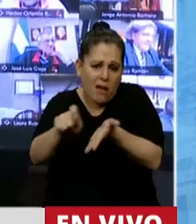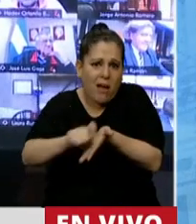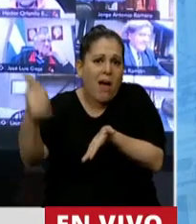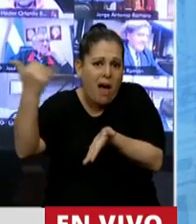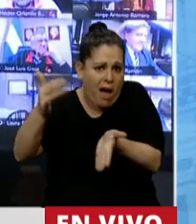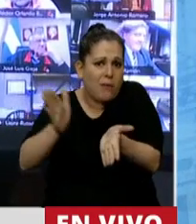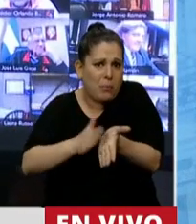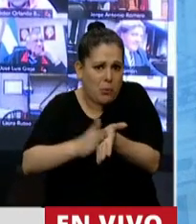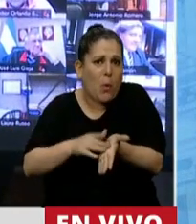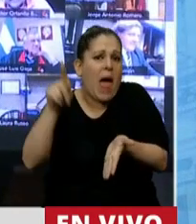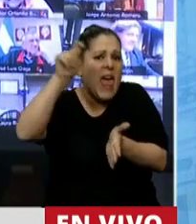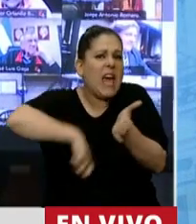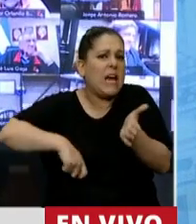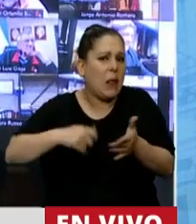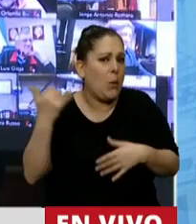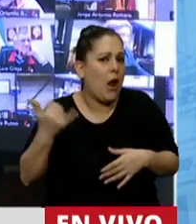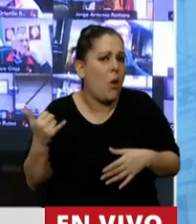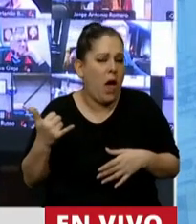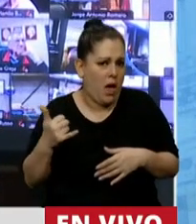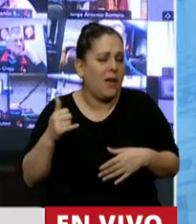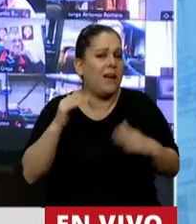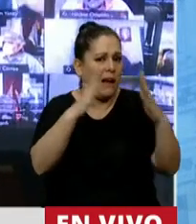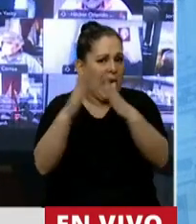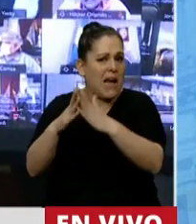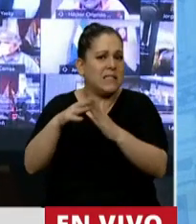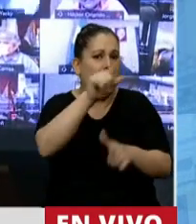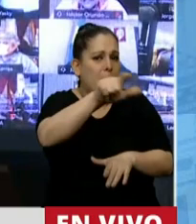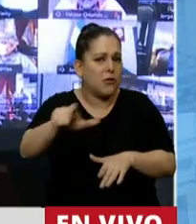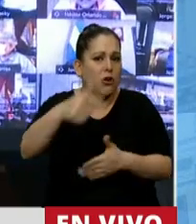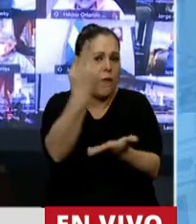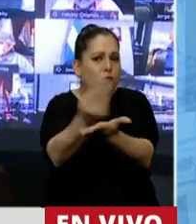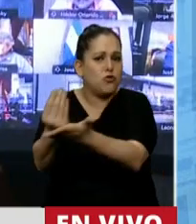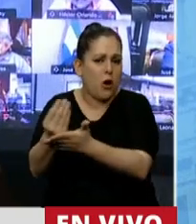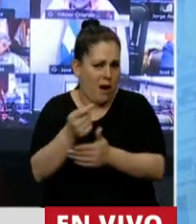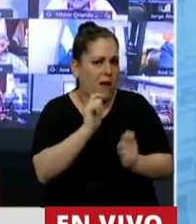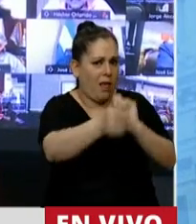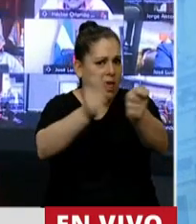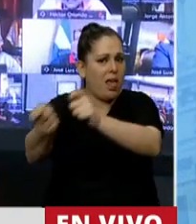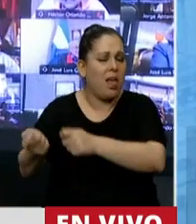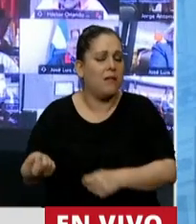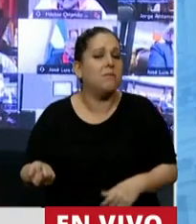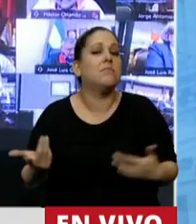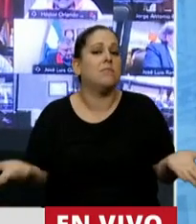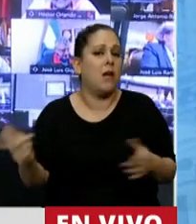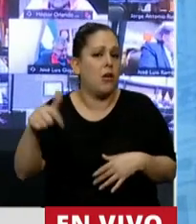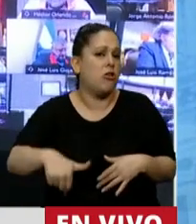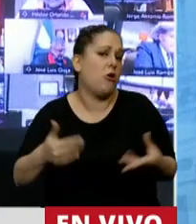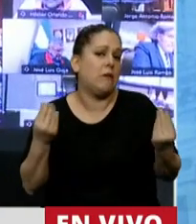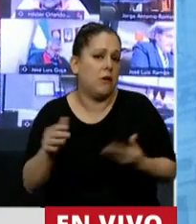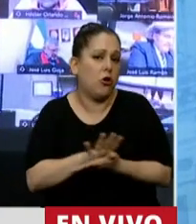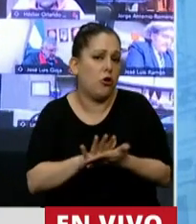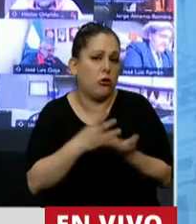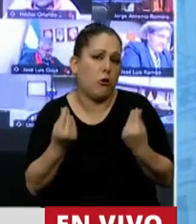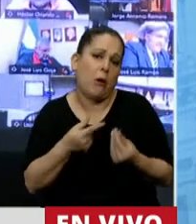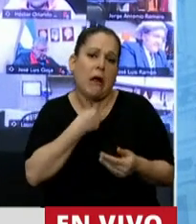certificado por escribano a las casas de muchos de los funcionarios de este gobierno. Y sin embargo, ¿qué estamos haciendo? Tratando de